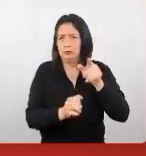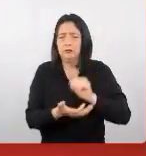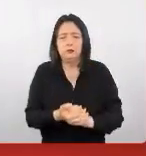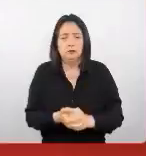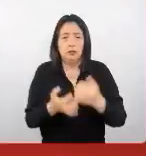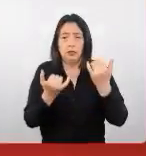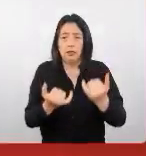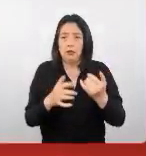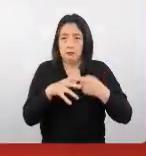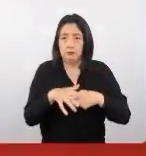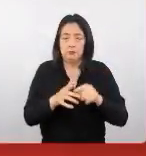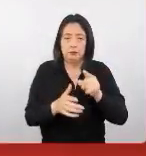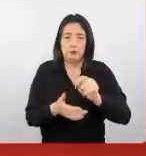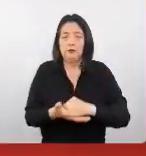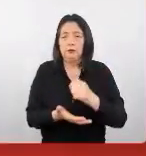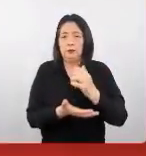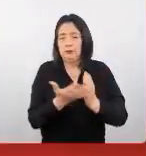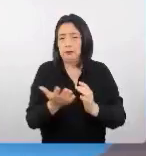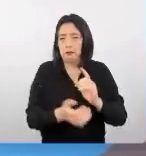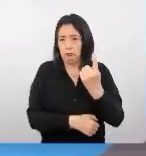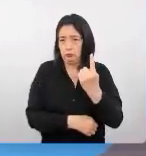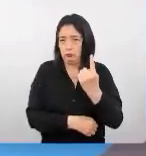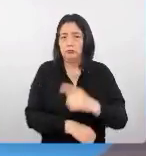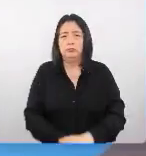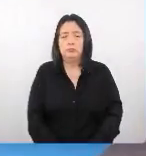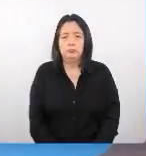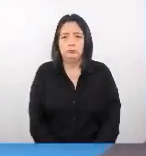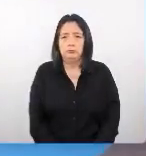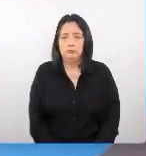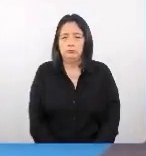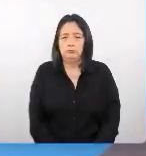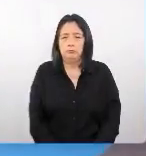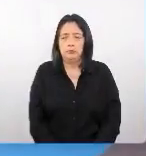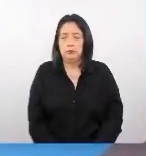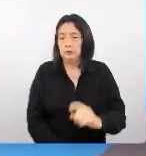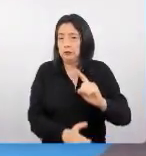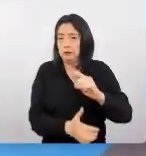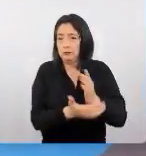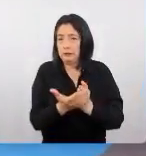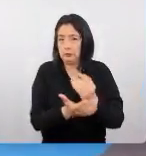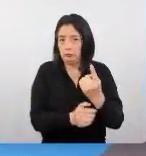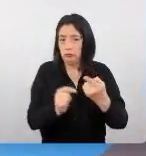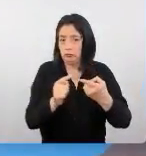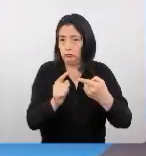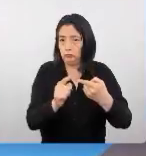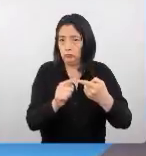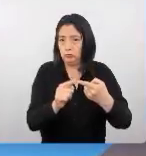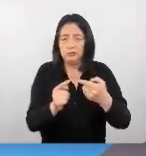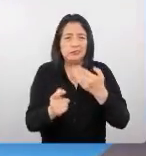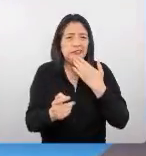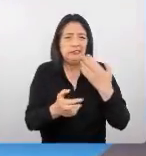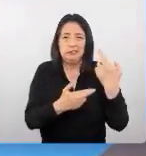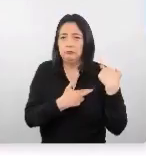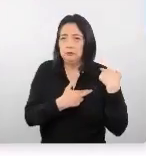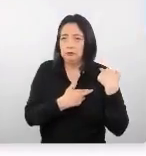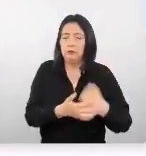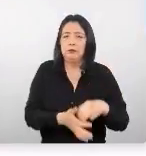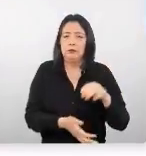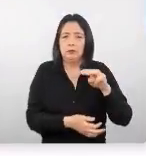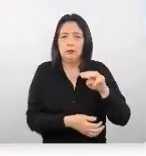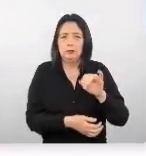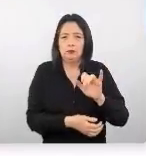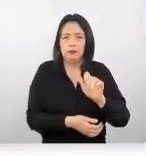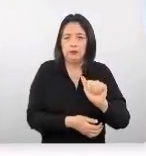a empezar con el bloque 1. El bloque 1 estará a cargo de María José